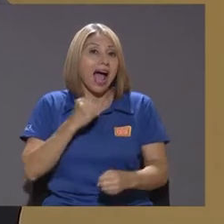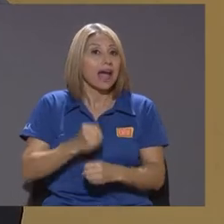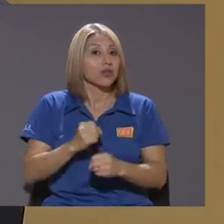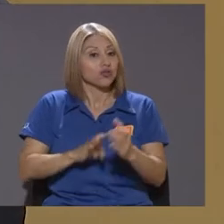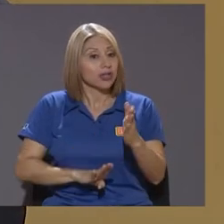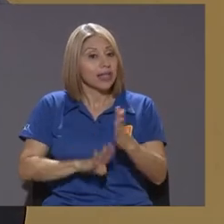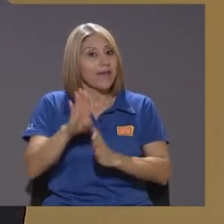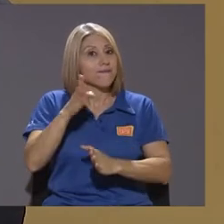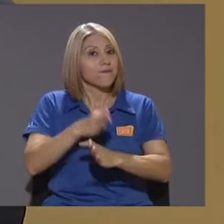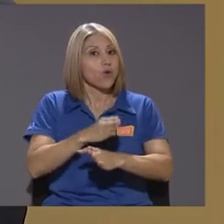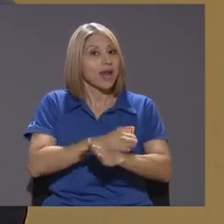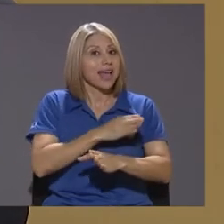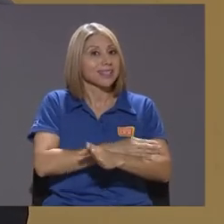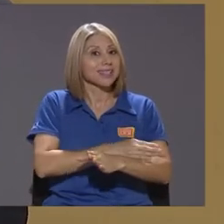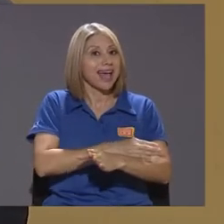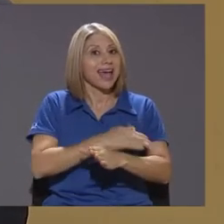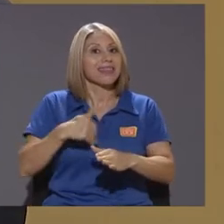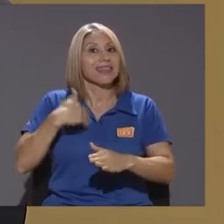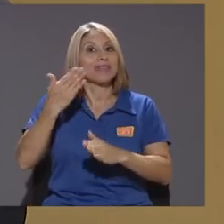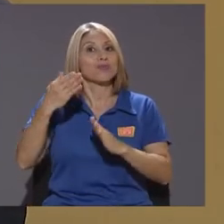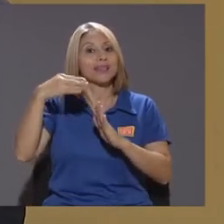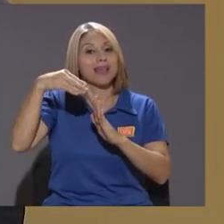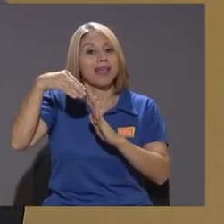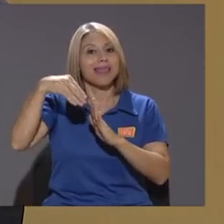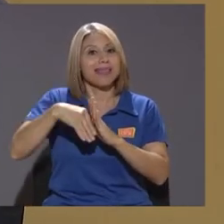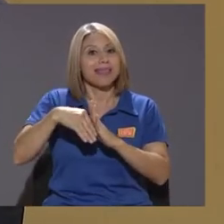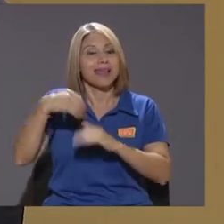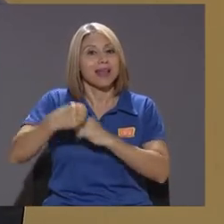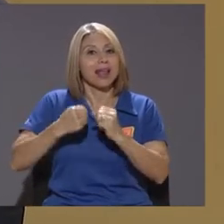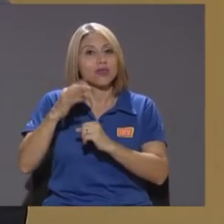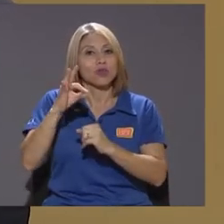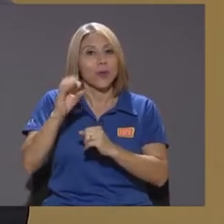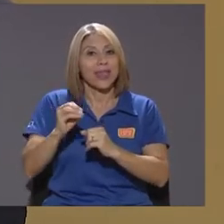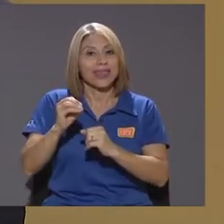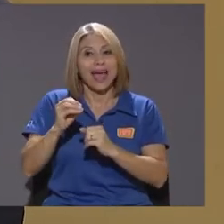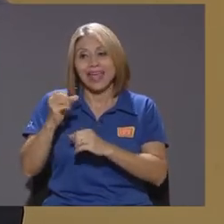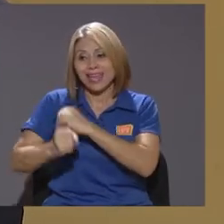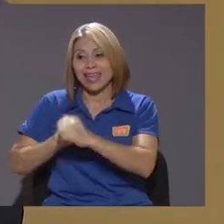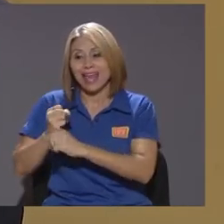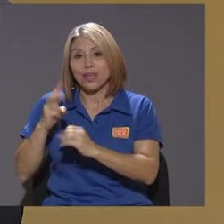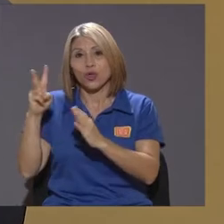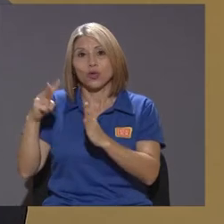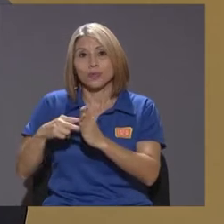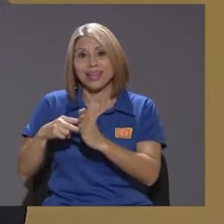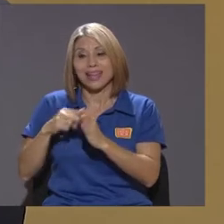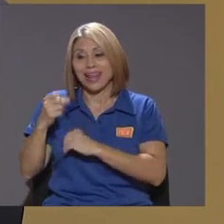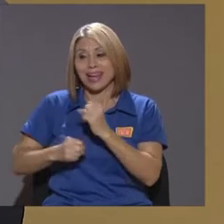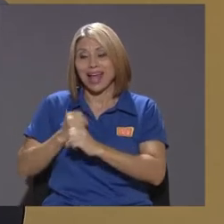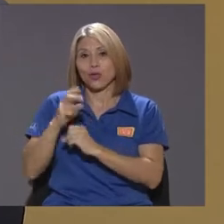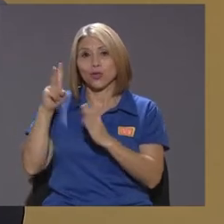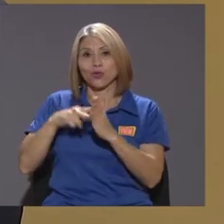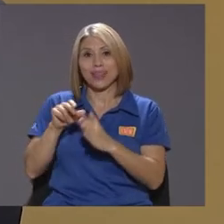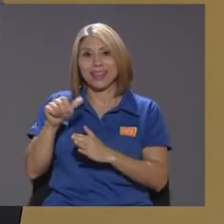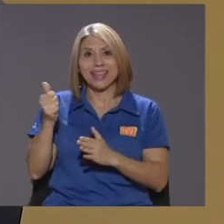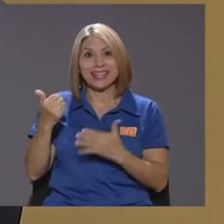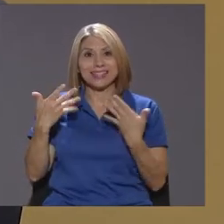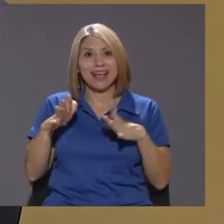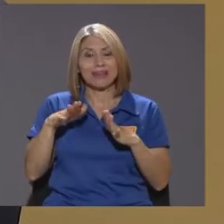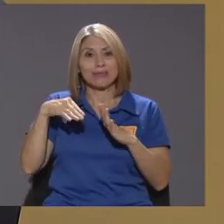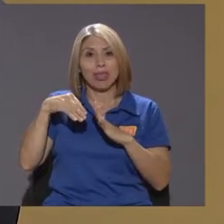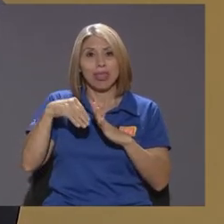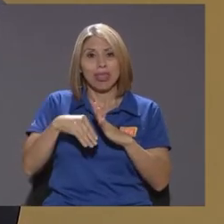empieza a agotarse en 90 incluso 2000 se agota el bono demográfico en los 2010 todo eso está diagnosticado